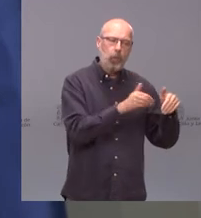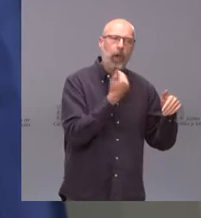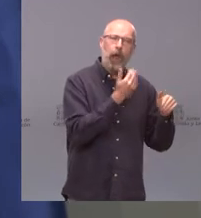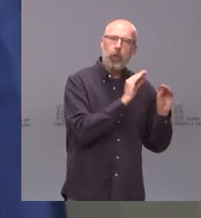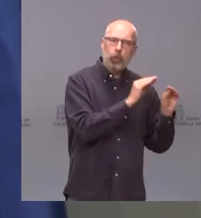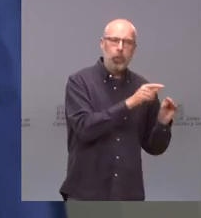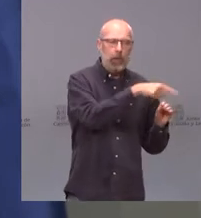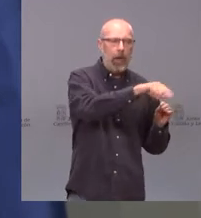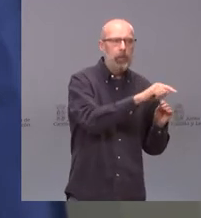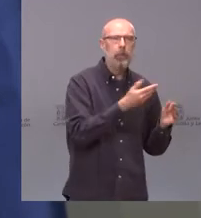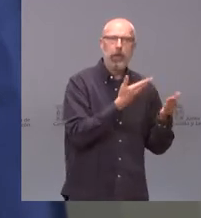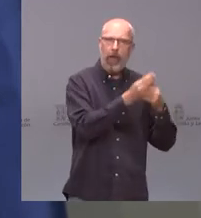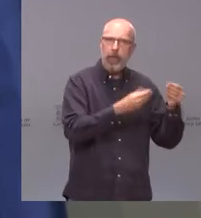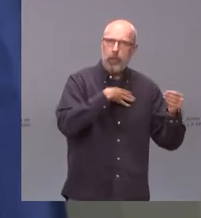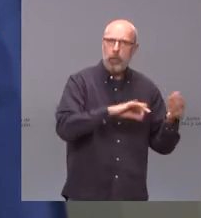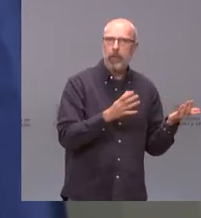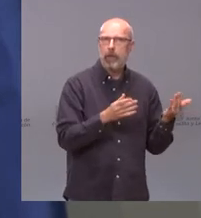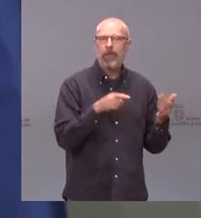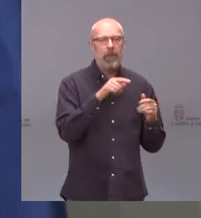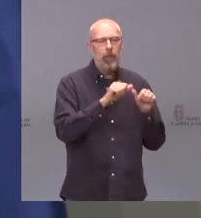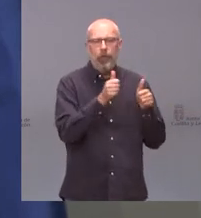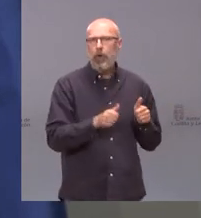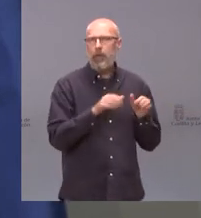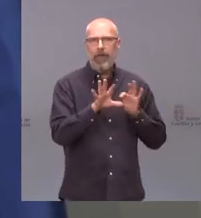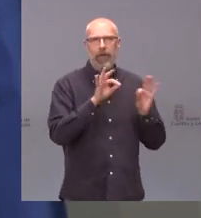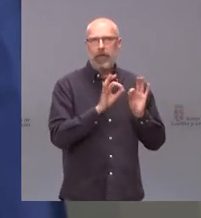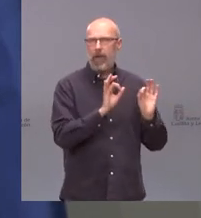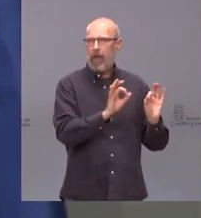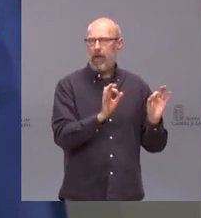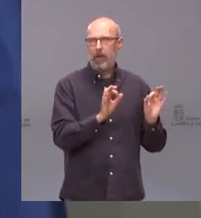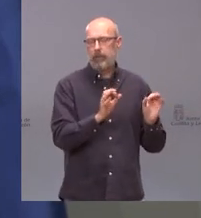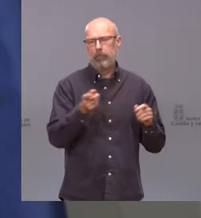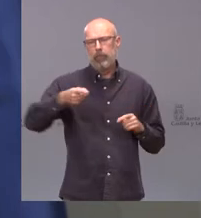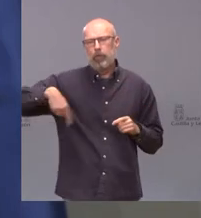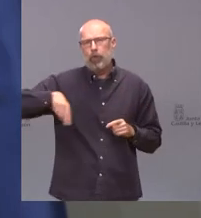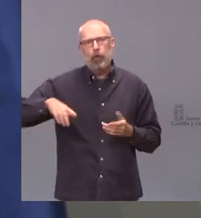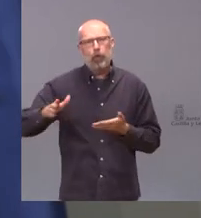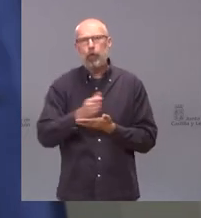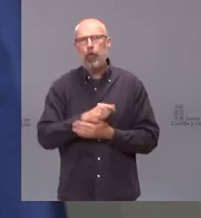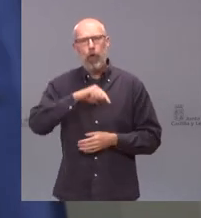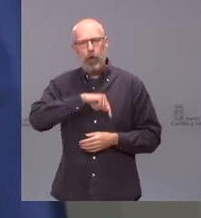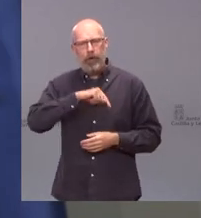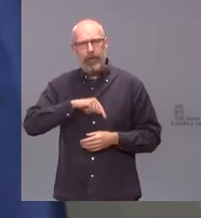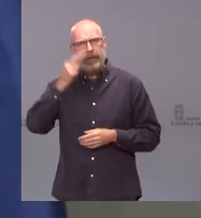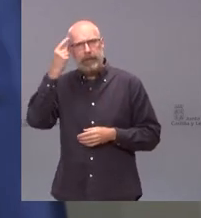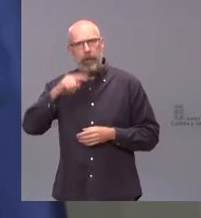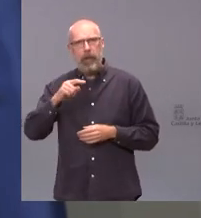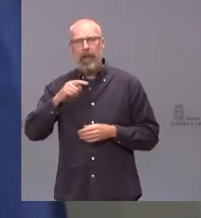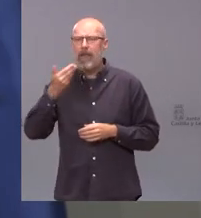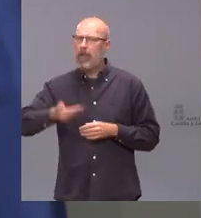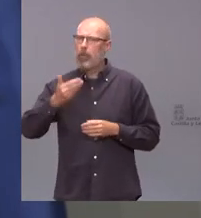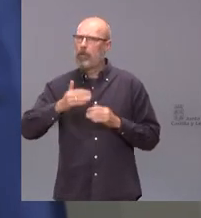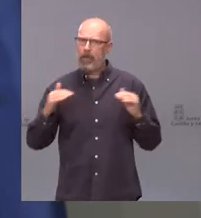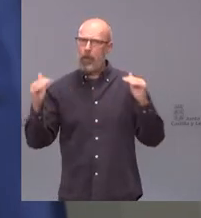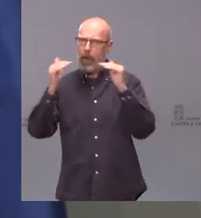que tenemos de tomar decisiones. Todos tenemos que concienciarnos de lo importante que es la igualdad y